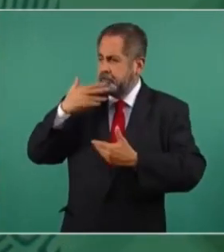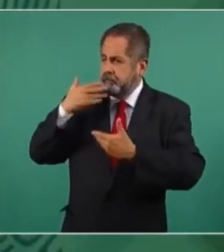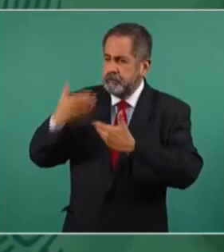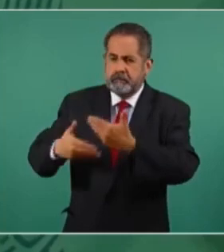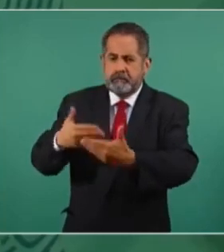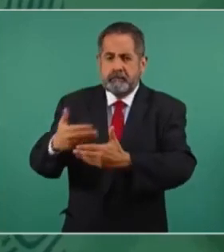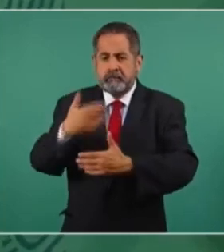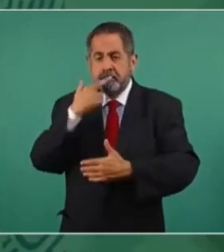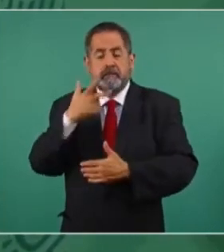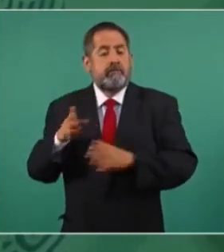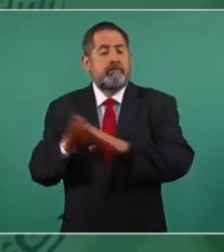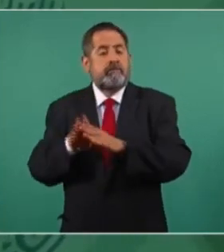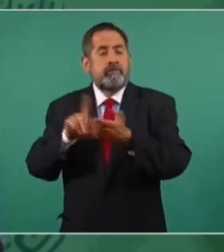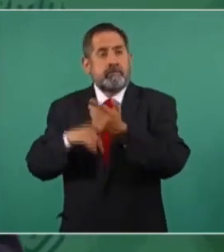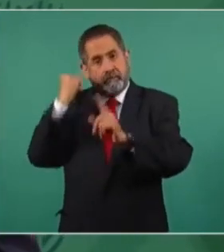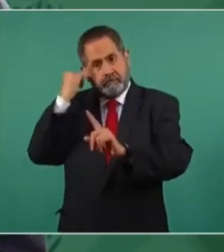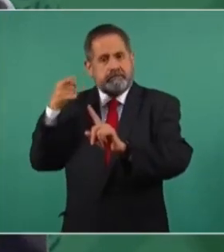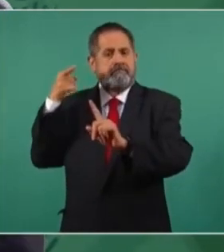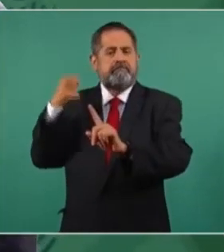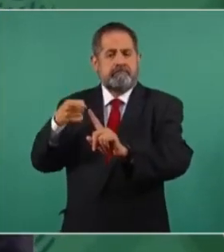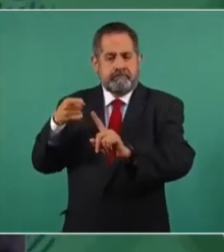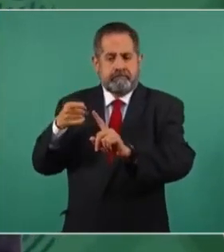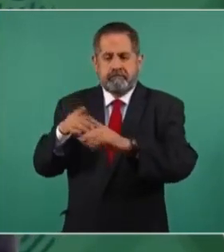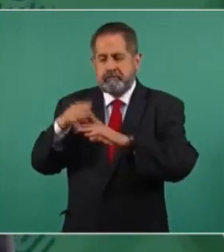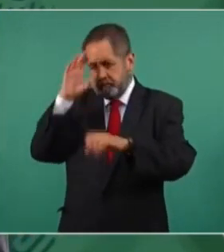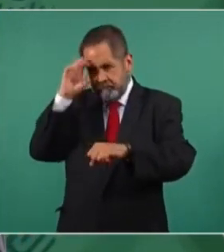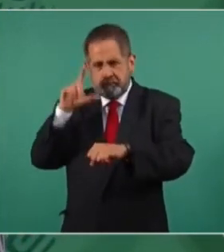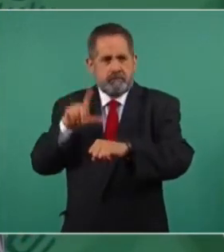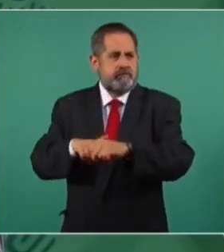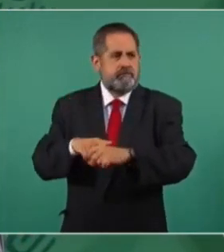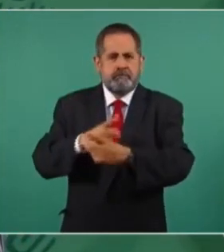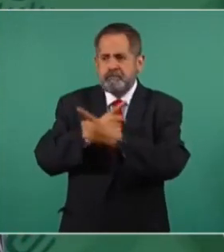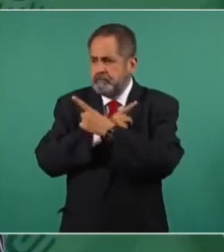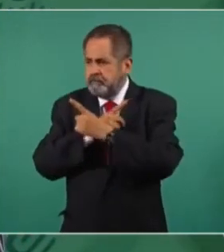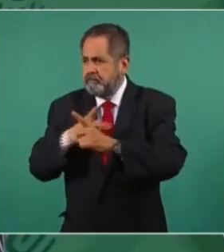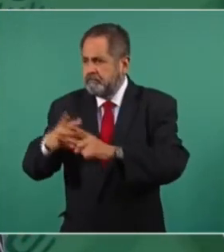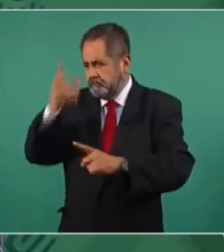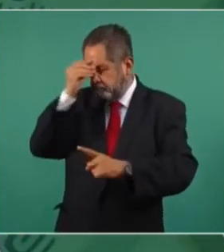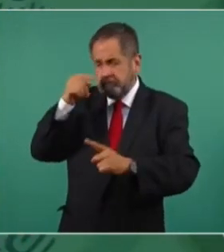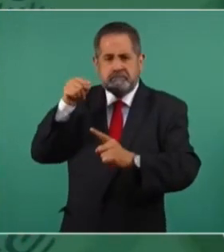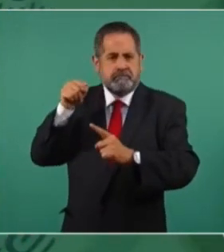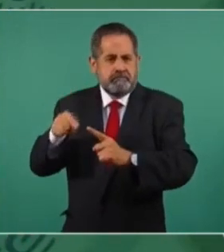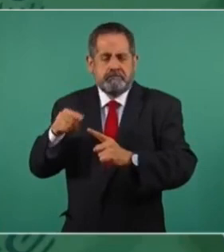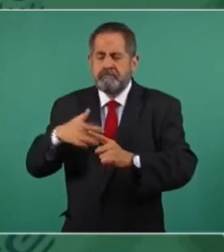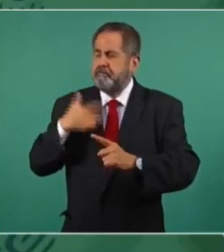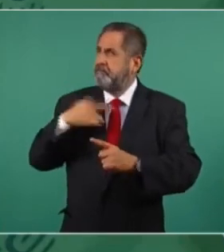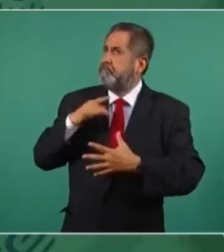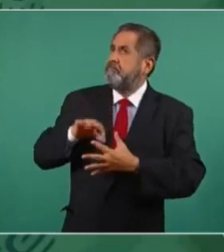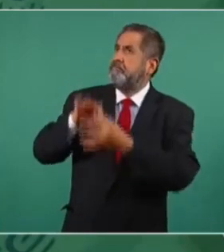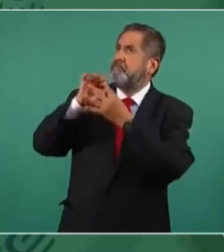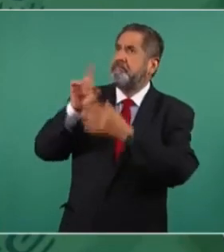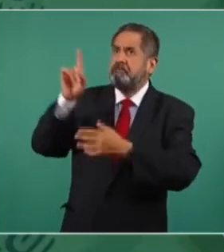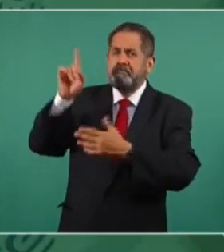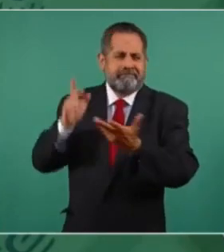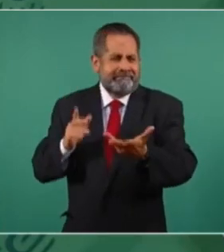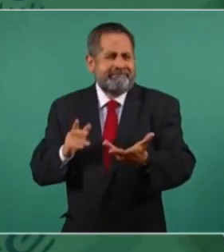sino fortaleciendo valores culturales, morales, espirituales.